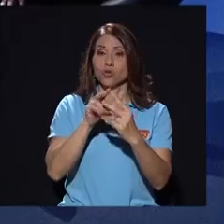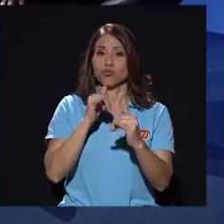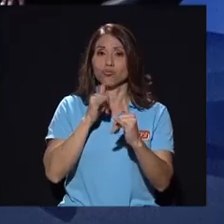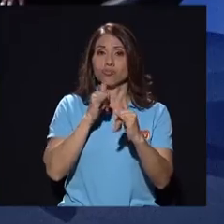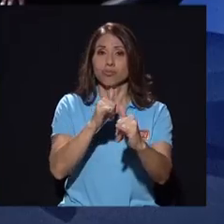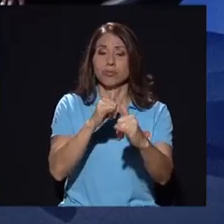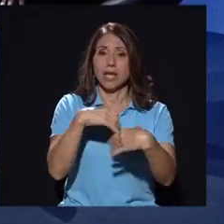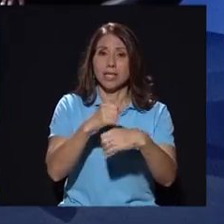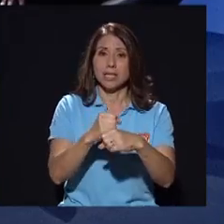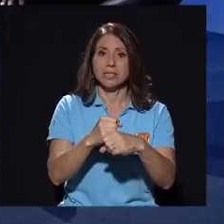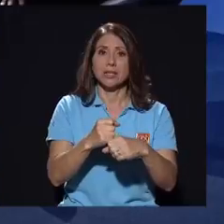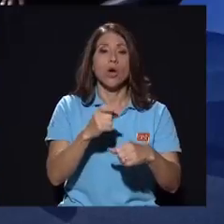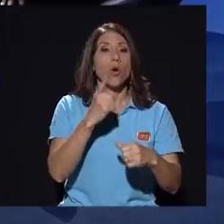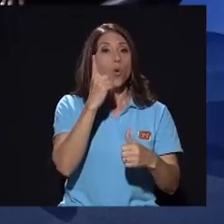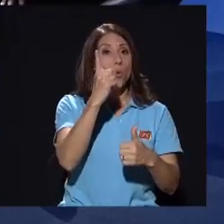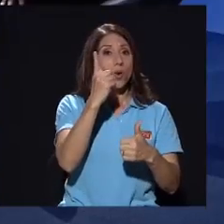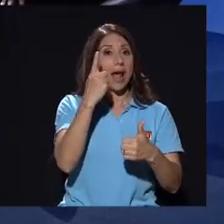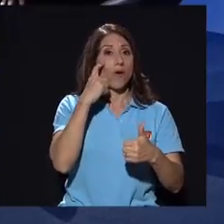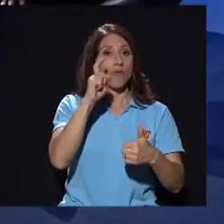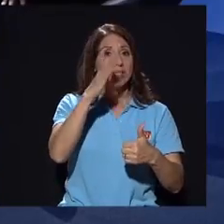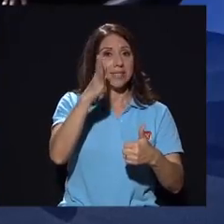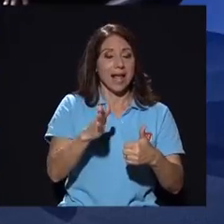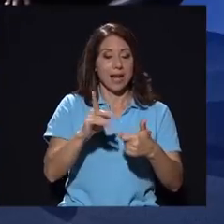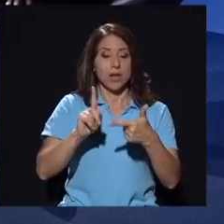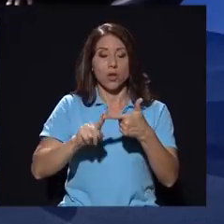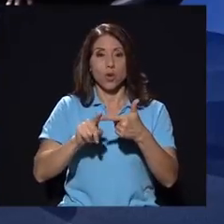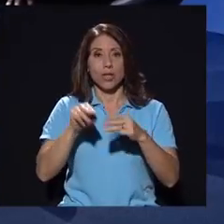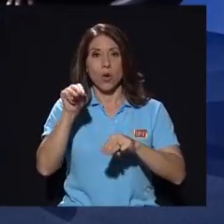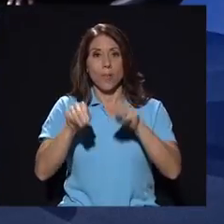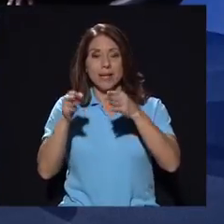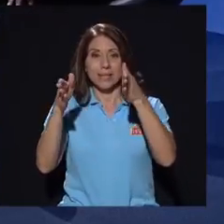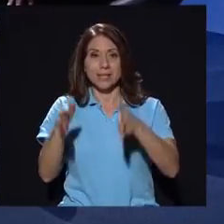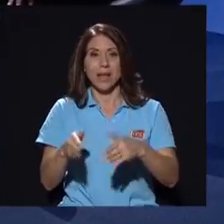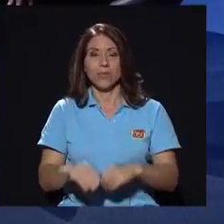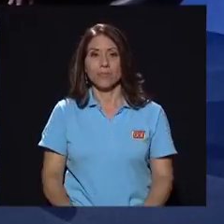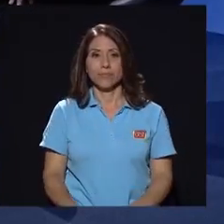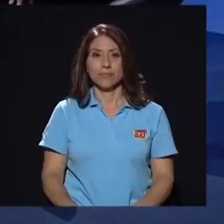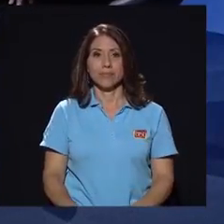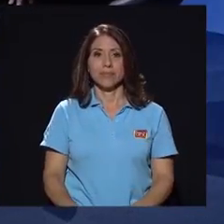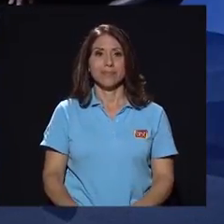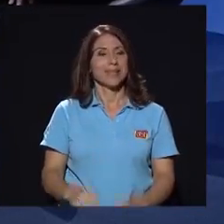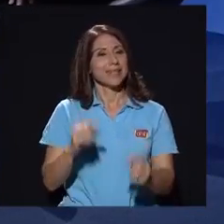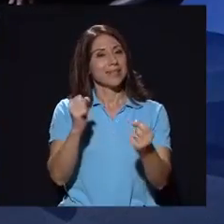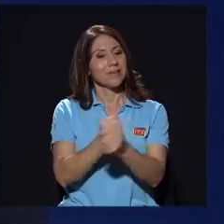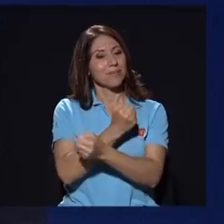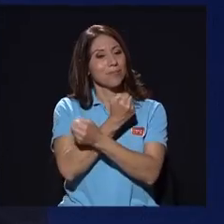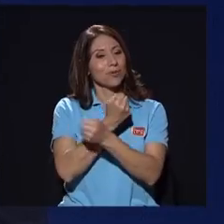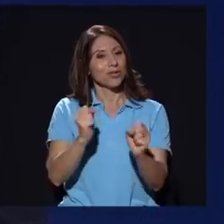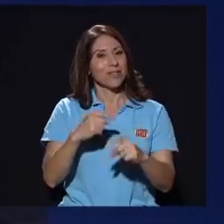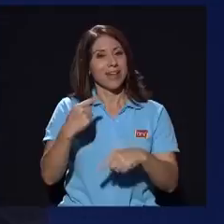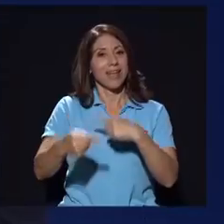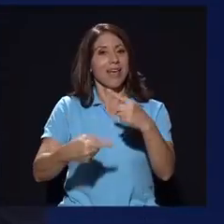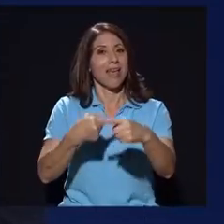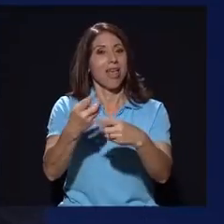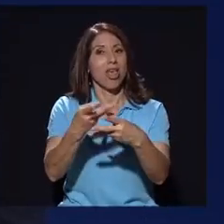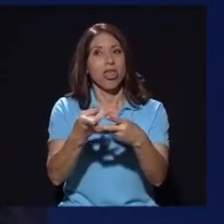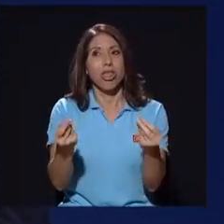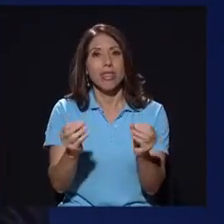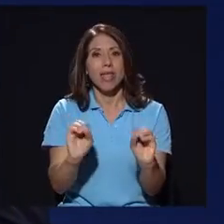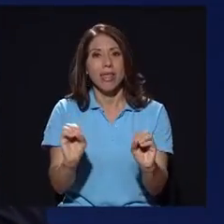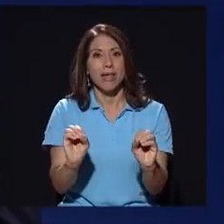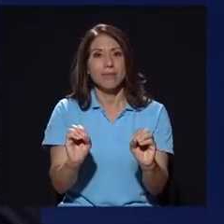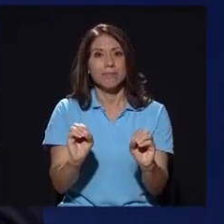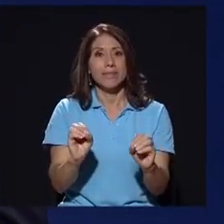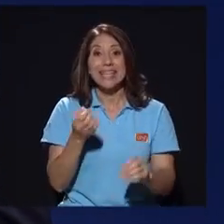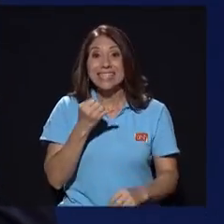penales abiertas una a un fiscal y otra a magistrado a ver es que es imposible que esto no llegue a nada o sea si